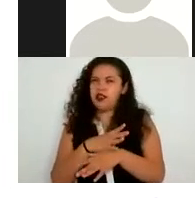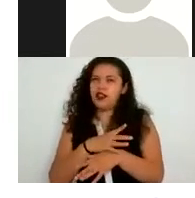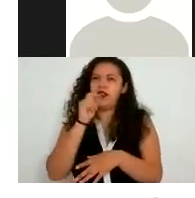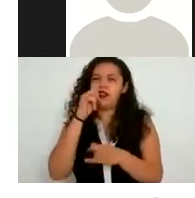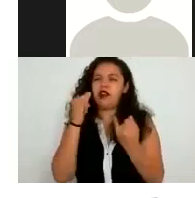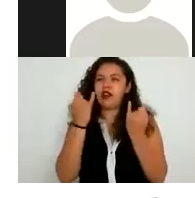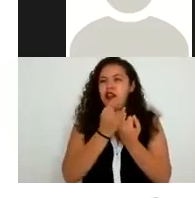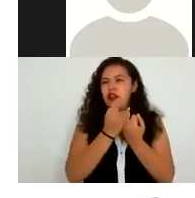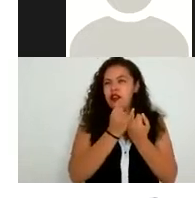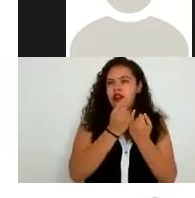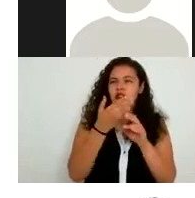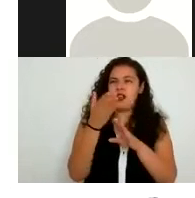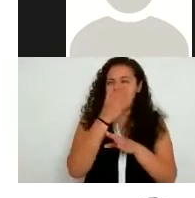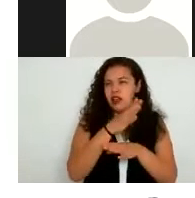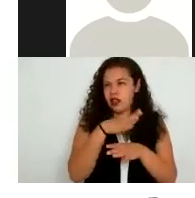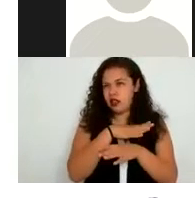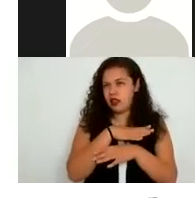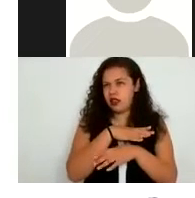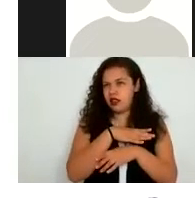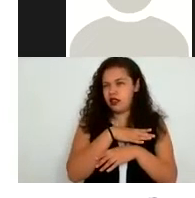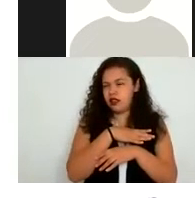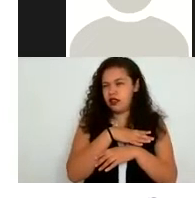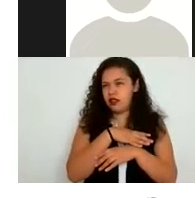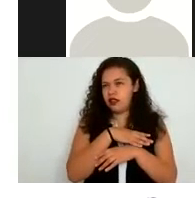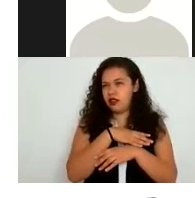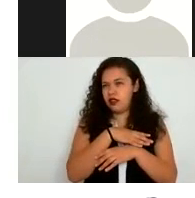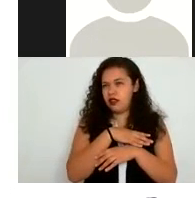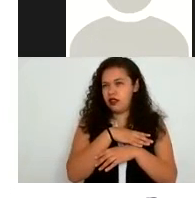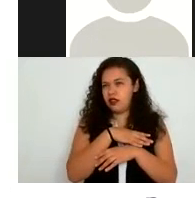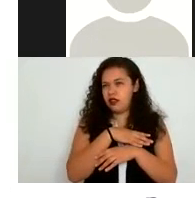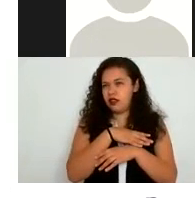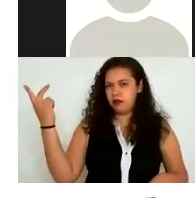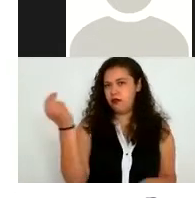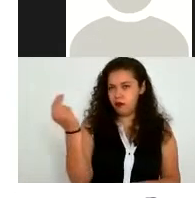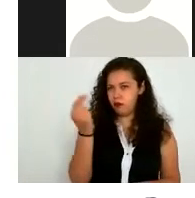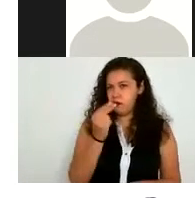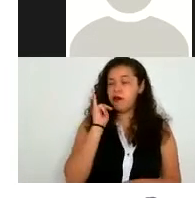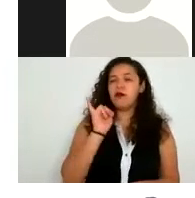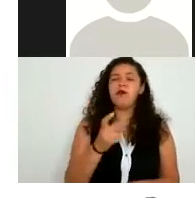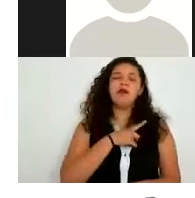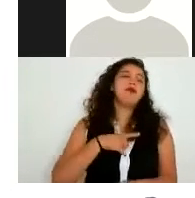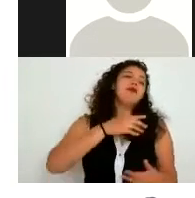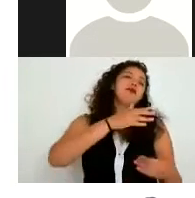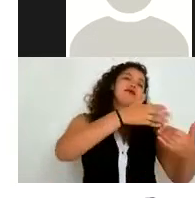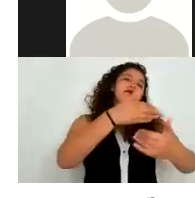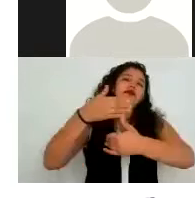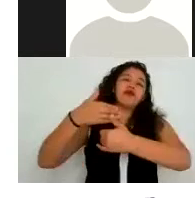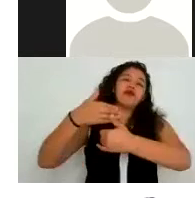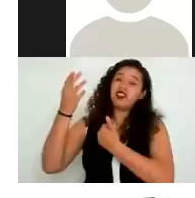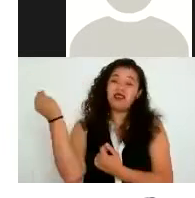a lo mejor si se requiere la información pues hay que recabarla y si no pues esa